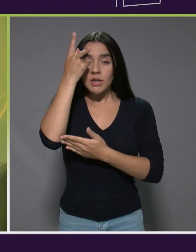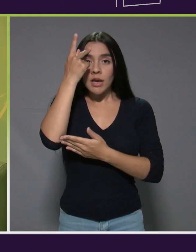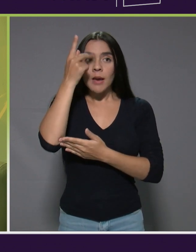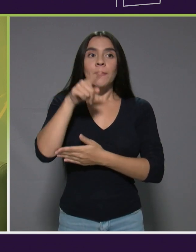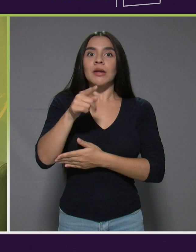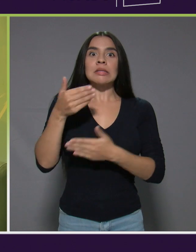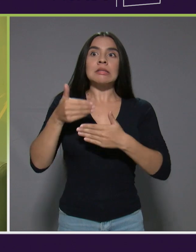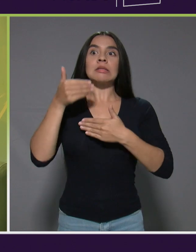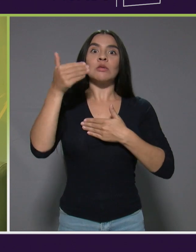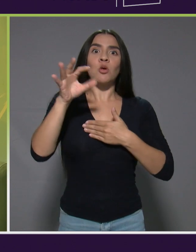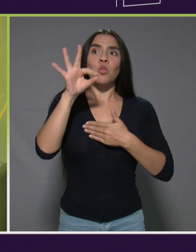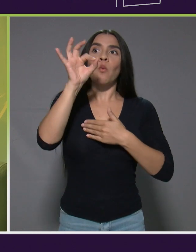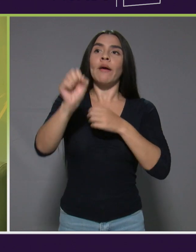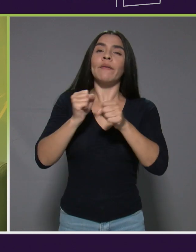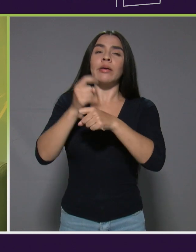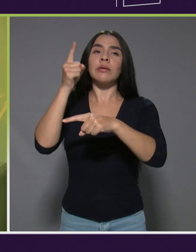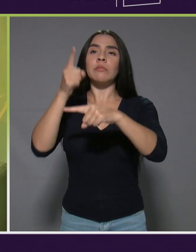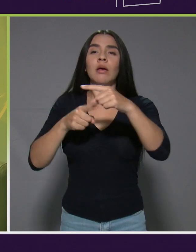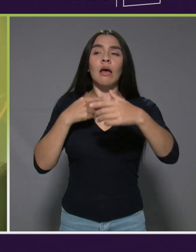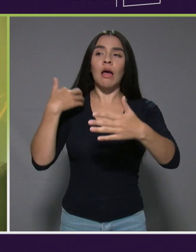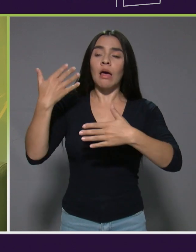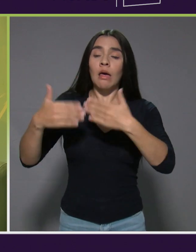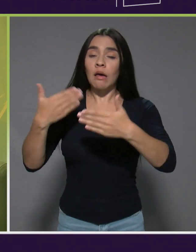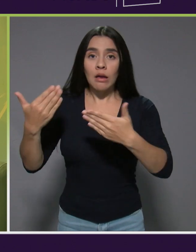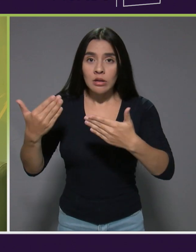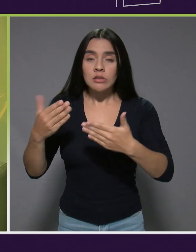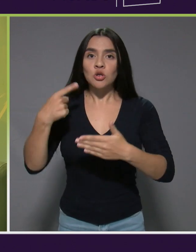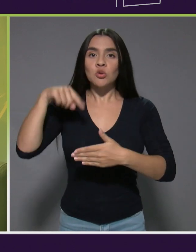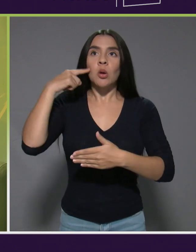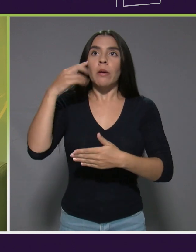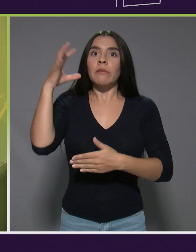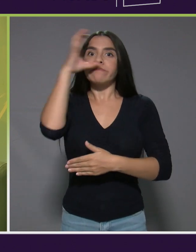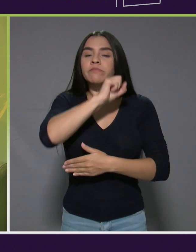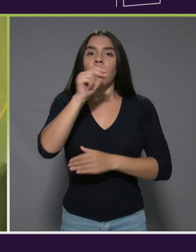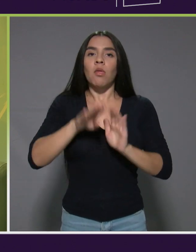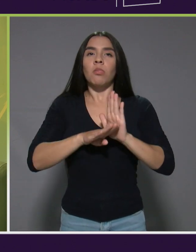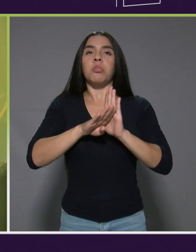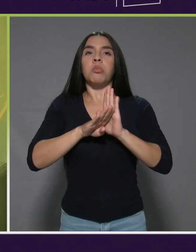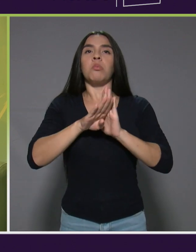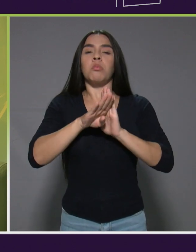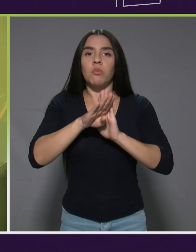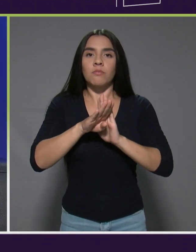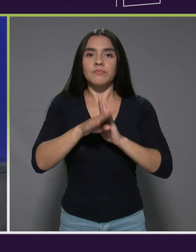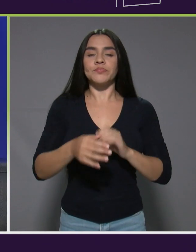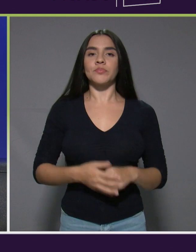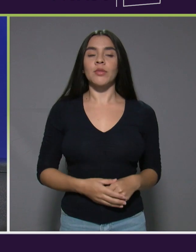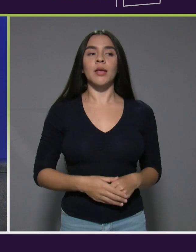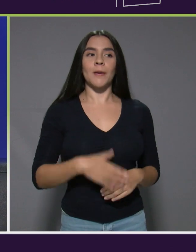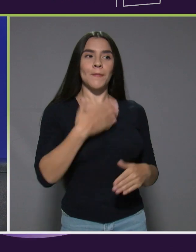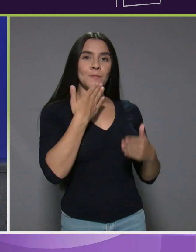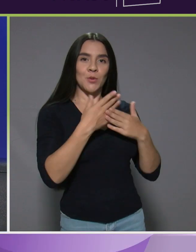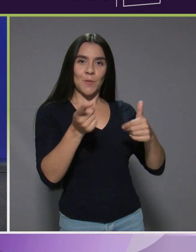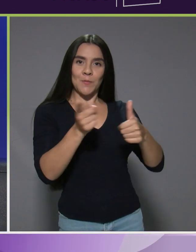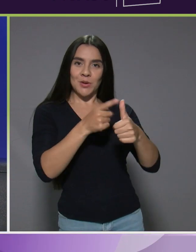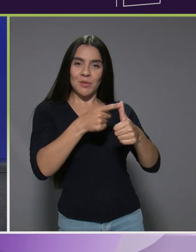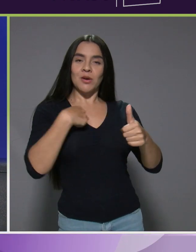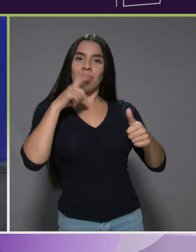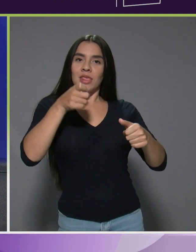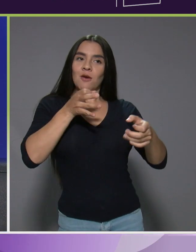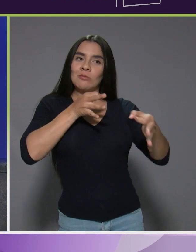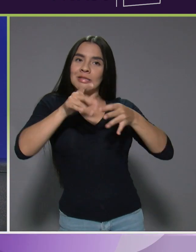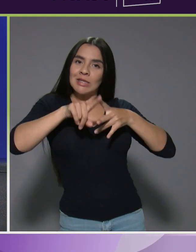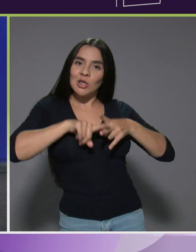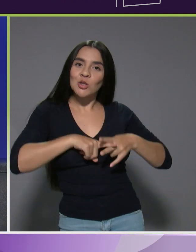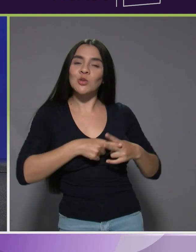nos agarre nueve años y medio y descubramos que no hemos avanzado lo suficiente. Bueno, primero tengo que introducirte que